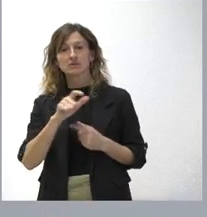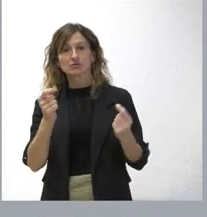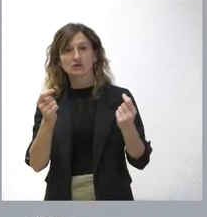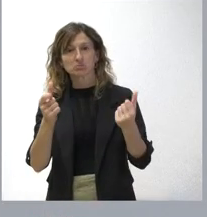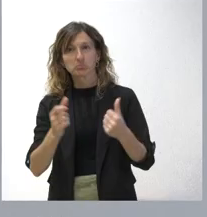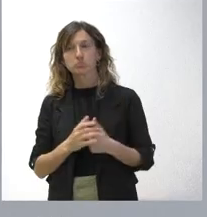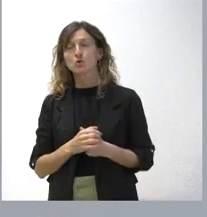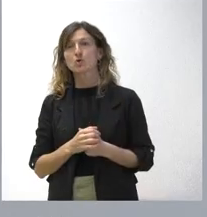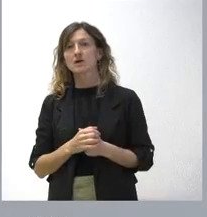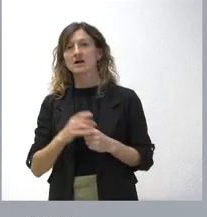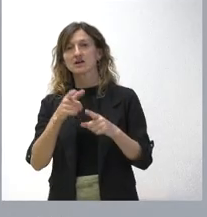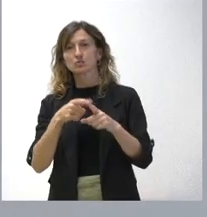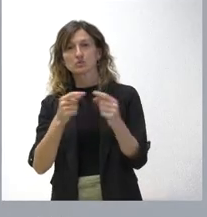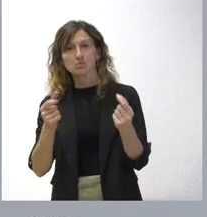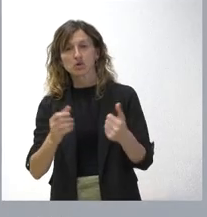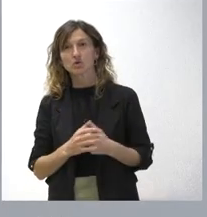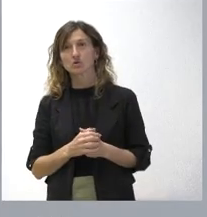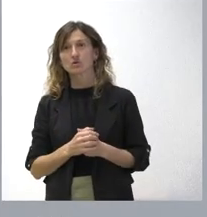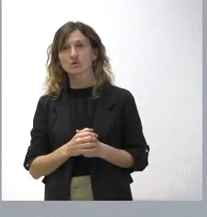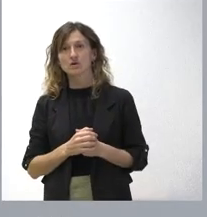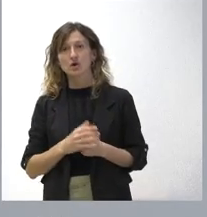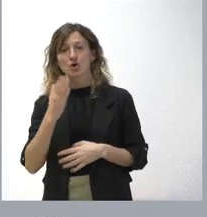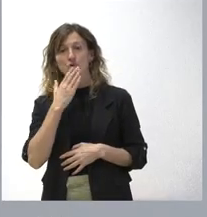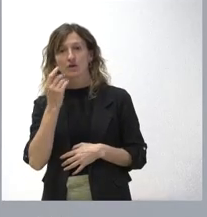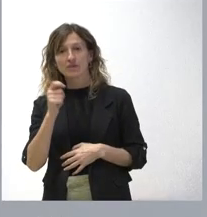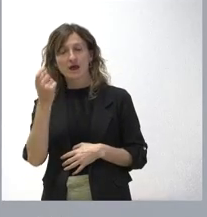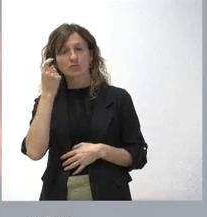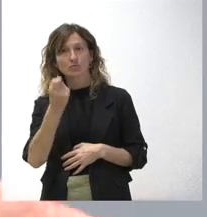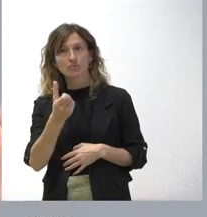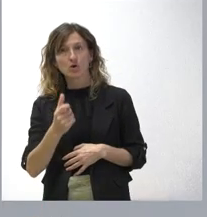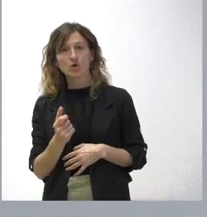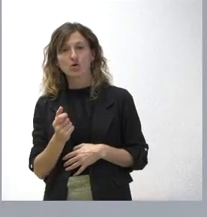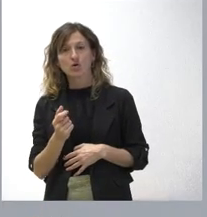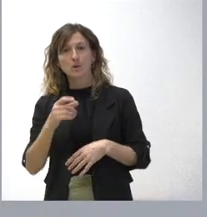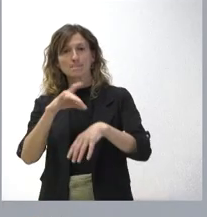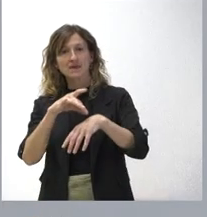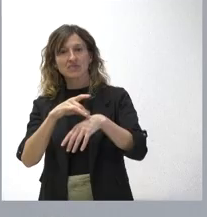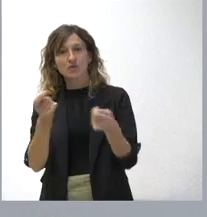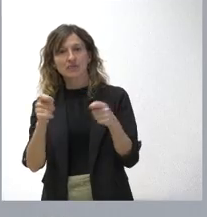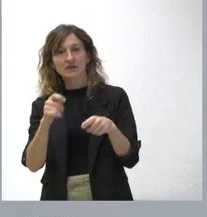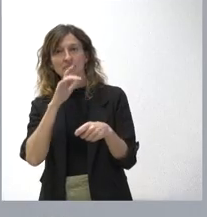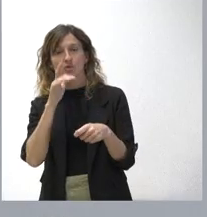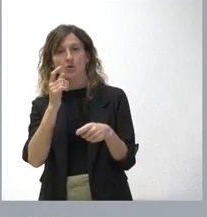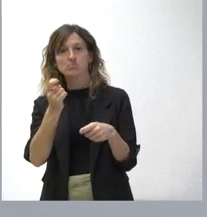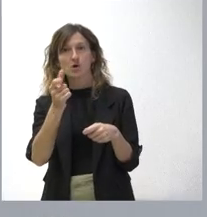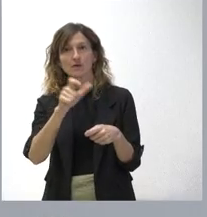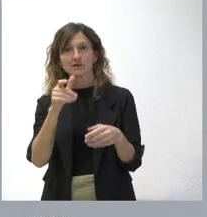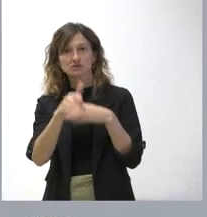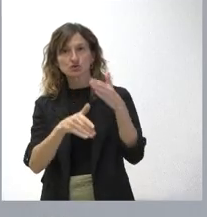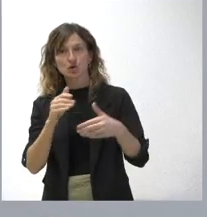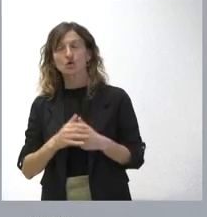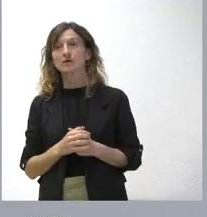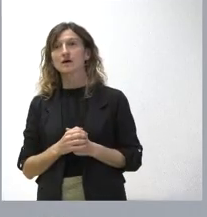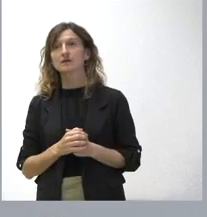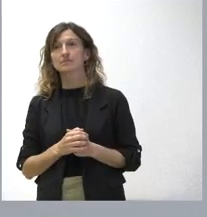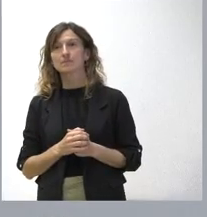que lo usan, que hay que cerrar colegios porque hay pocos alumnos, que hay que cerrar consultorios locales porque hay pocas personas que en ese mundo